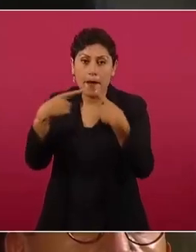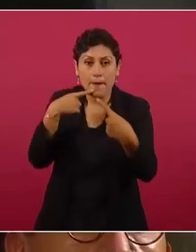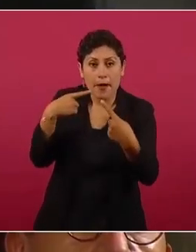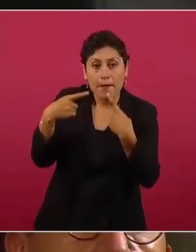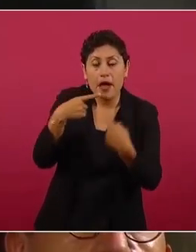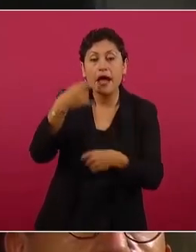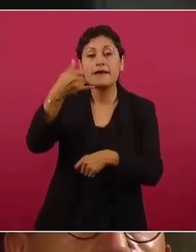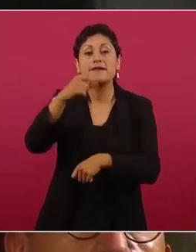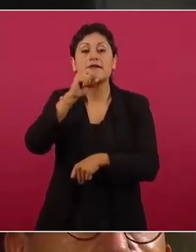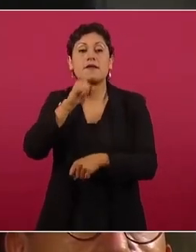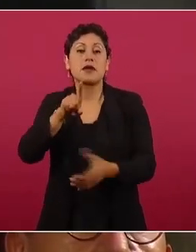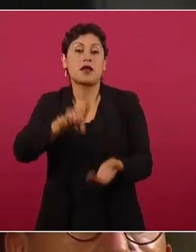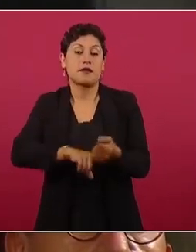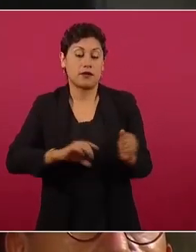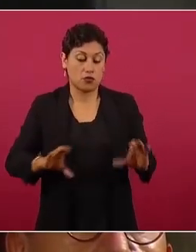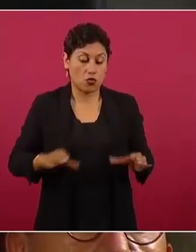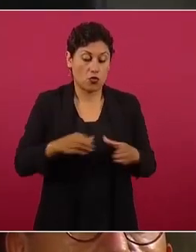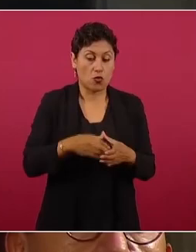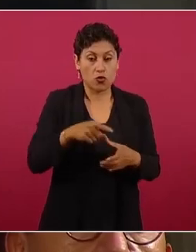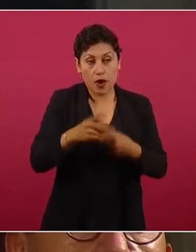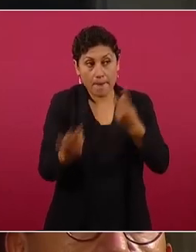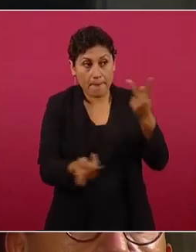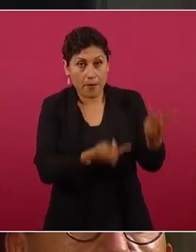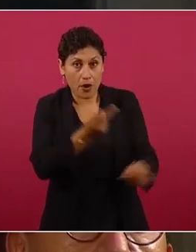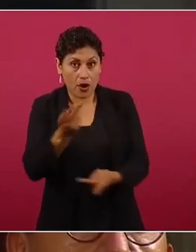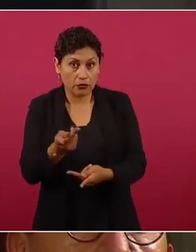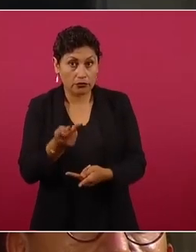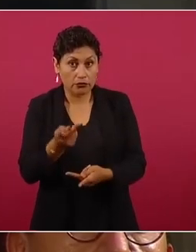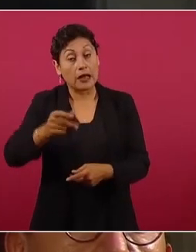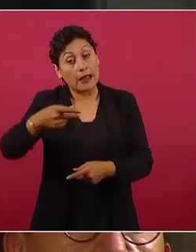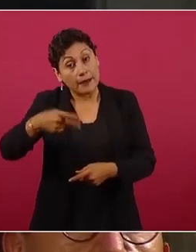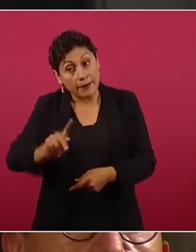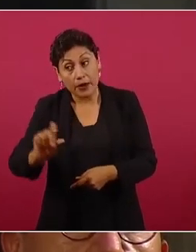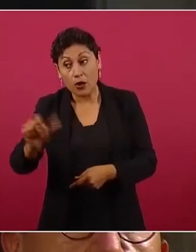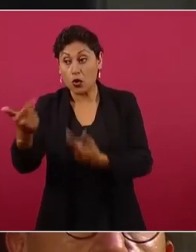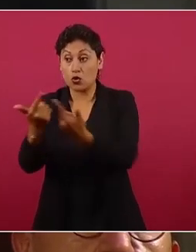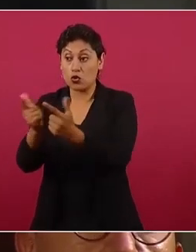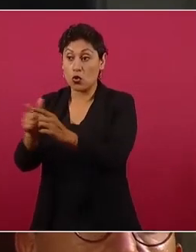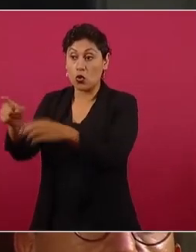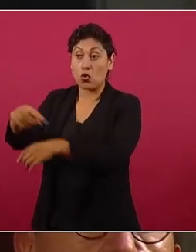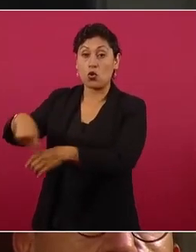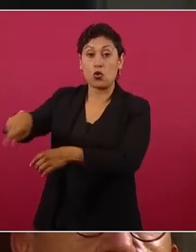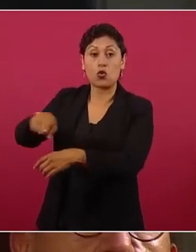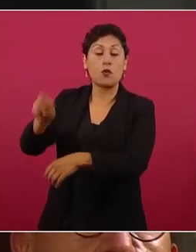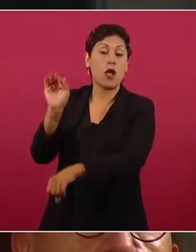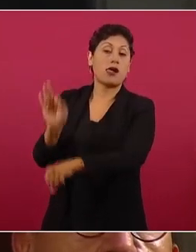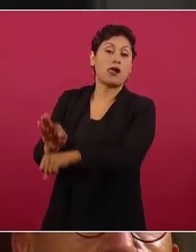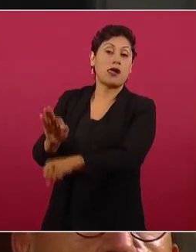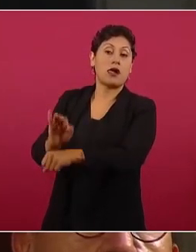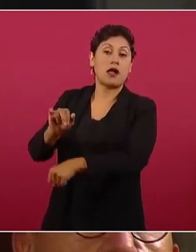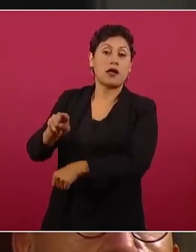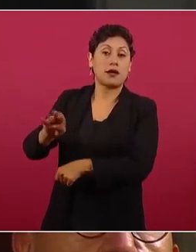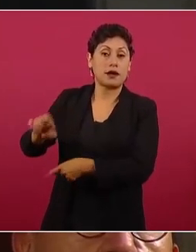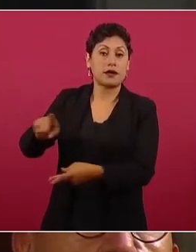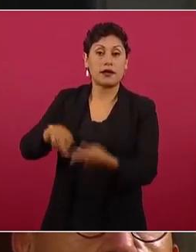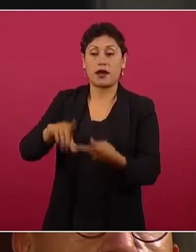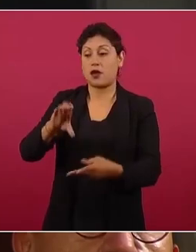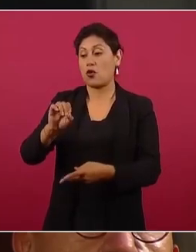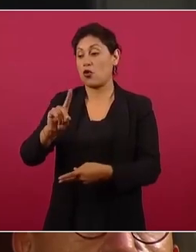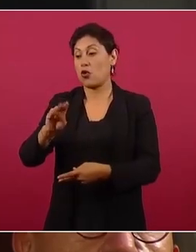comunitarias. Directamente la oposición defiende al INE, a Lorenzo Córdoba, Ciro Murayama.